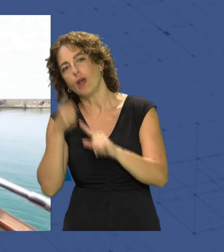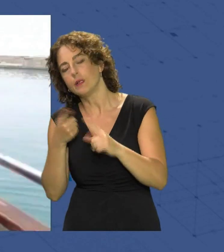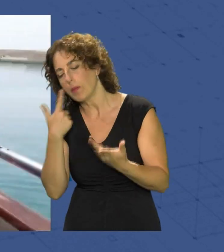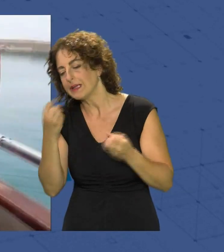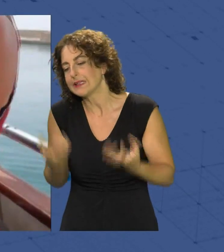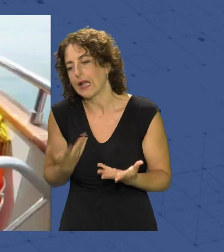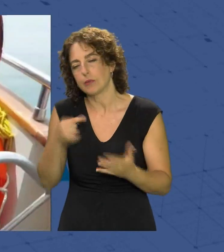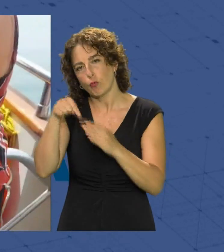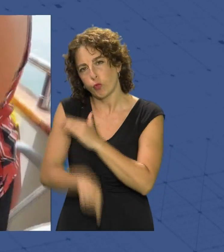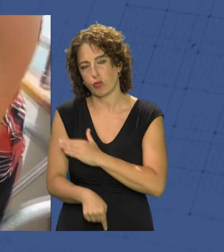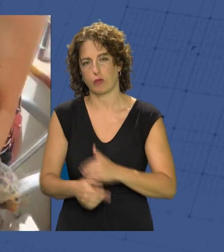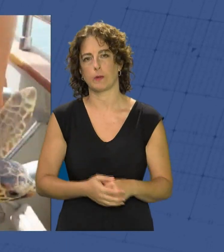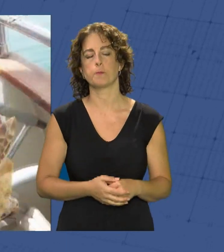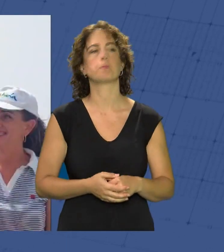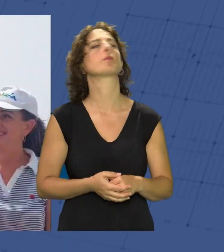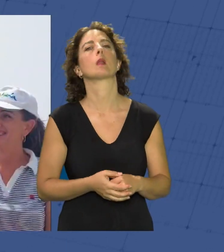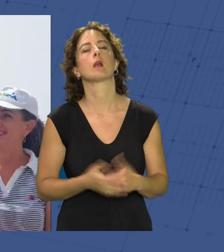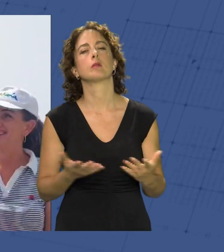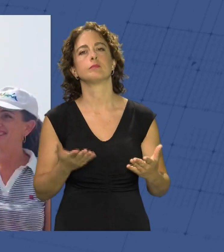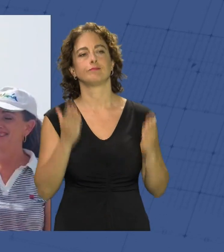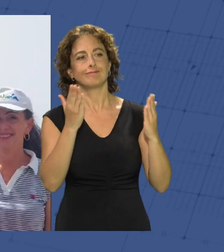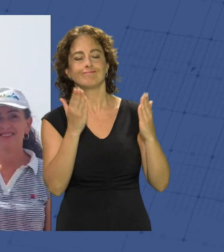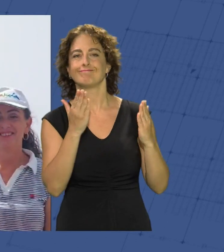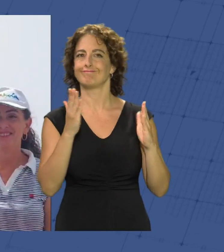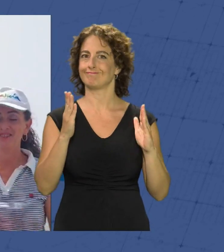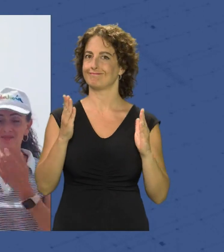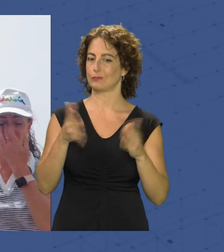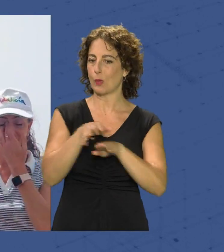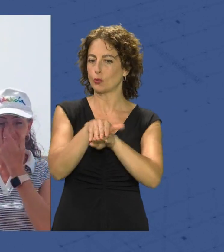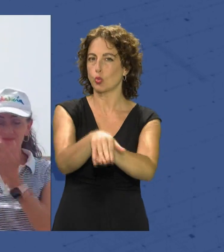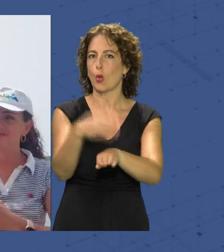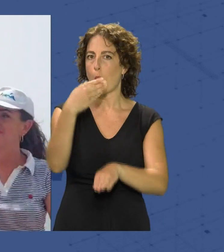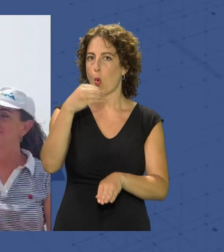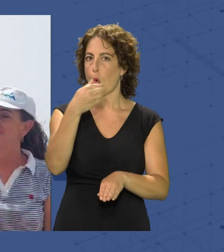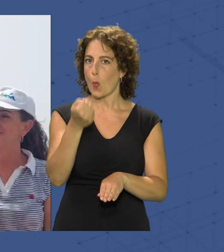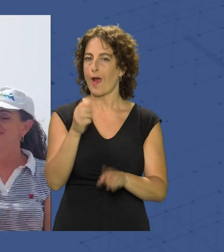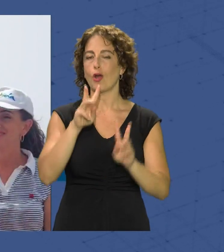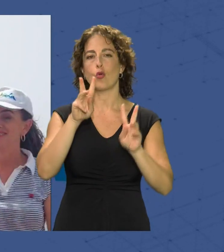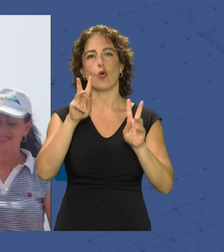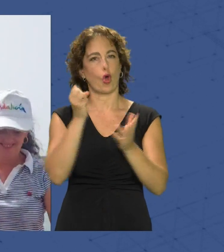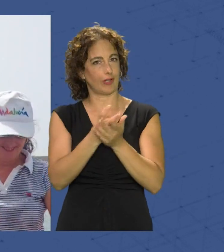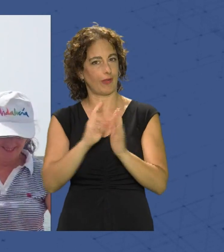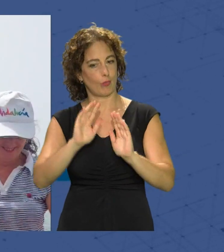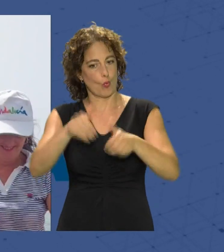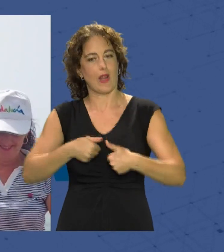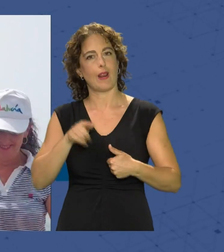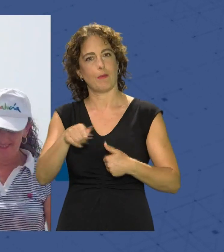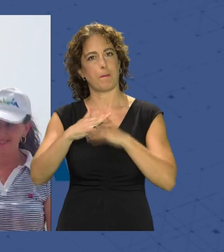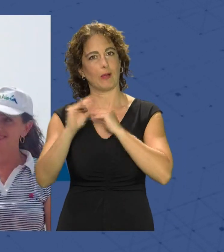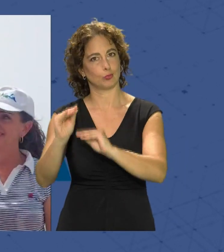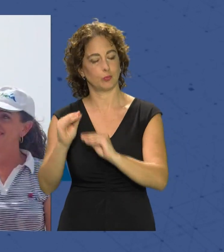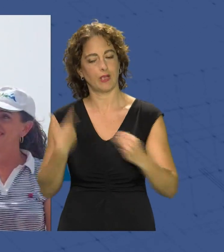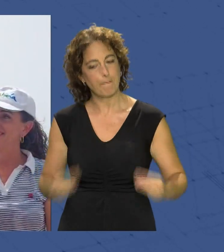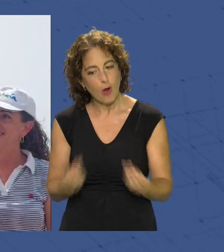mayor profundidad. Felicitación porque lo que hacemos es devolver un ejemplar de tortuga boba de nuevo a su medio una vez que fue recuperada.